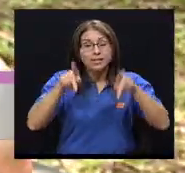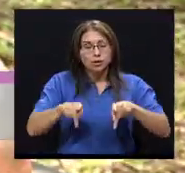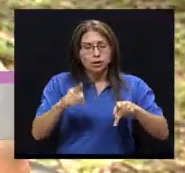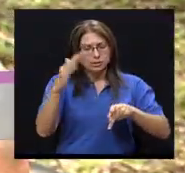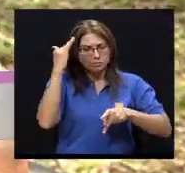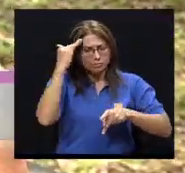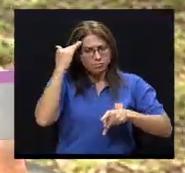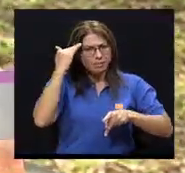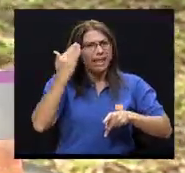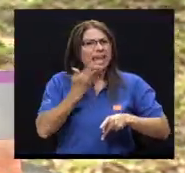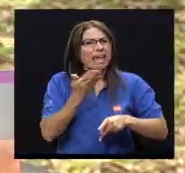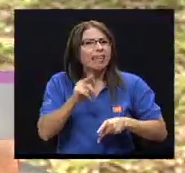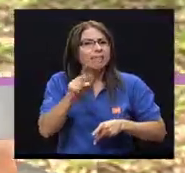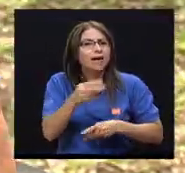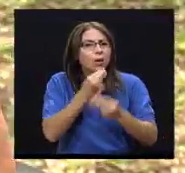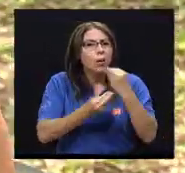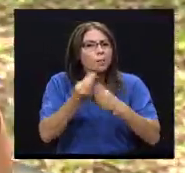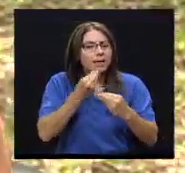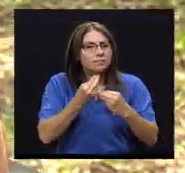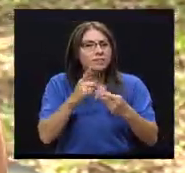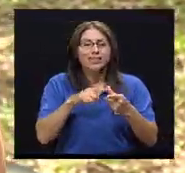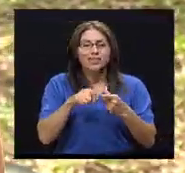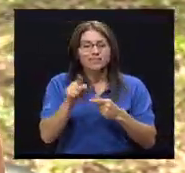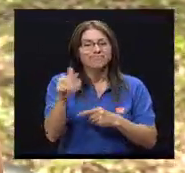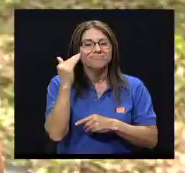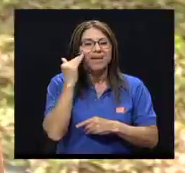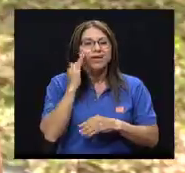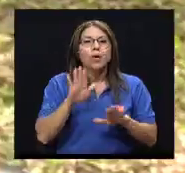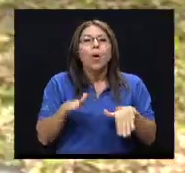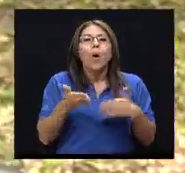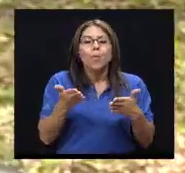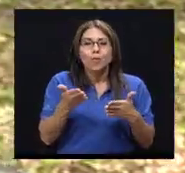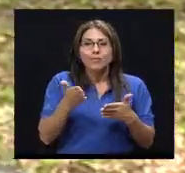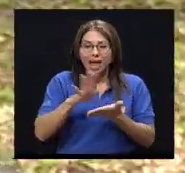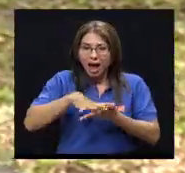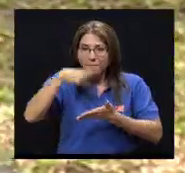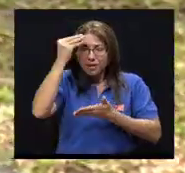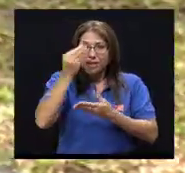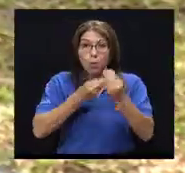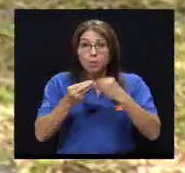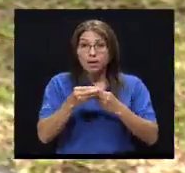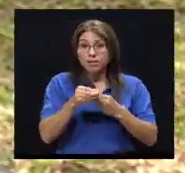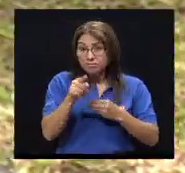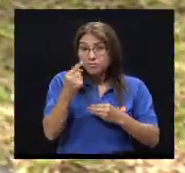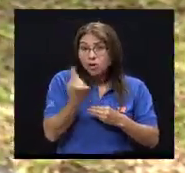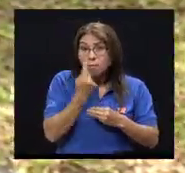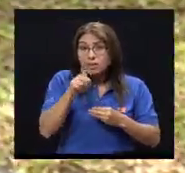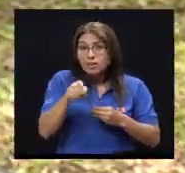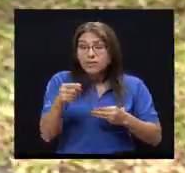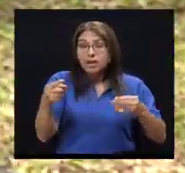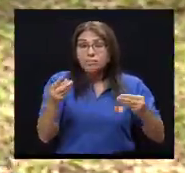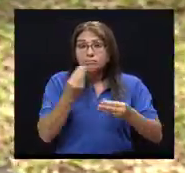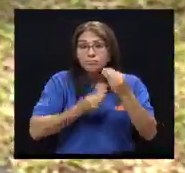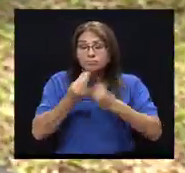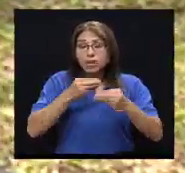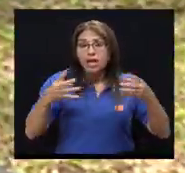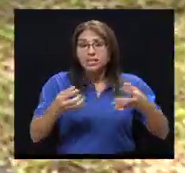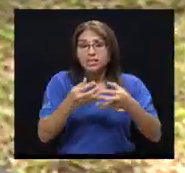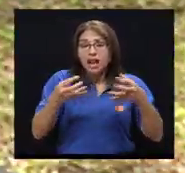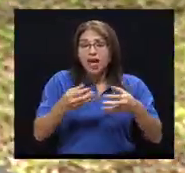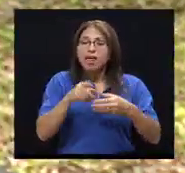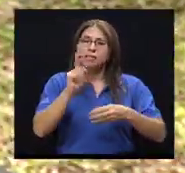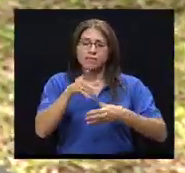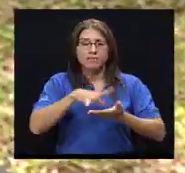conscientes de la alimentación, es como lo aprendo a comer. O usted me dice que tengo que consumir ensalada, lo aprendo a comer. Y sí busca